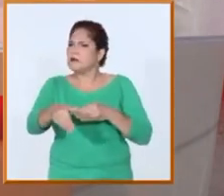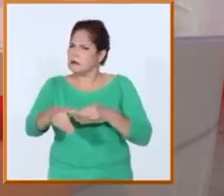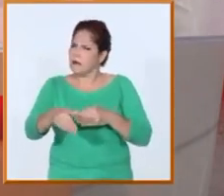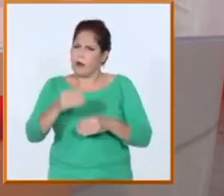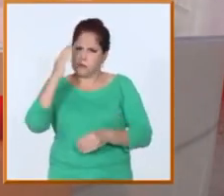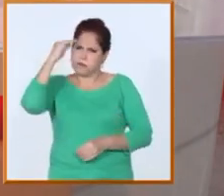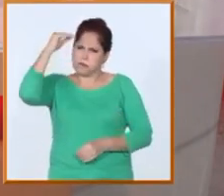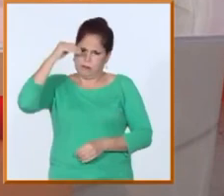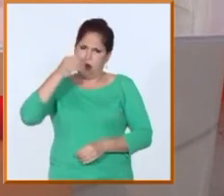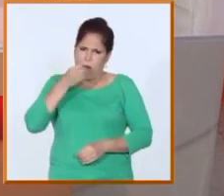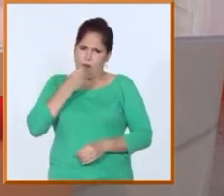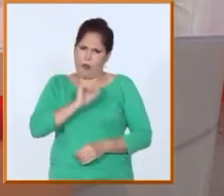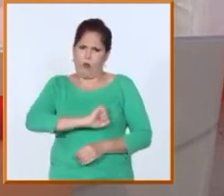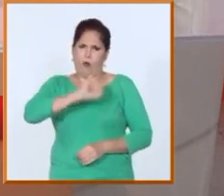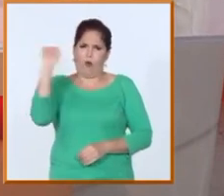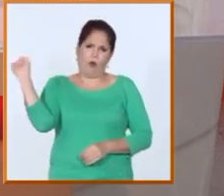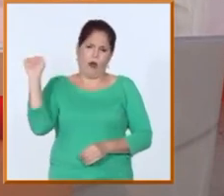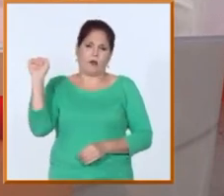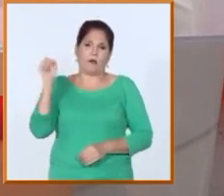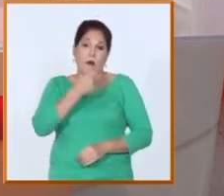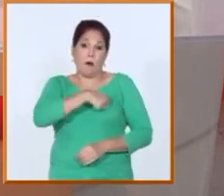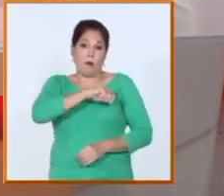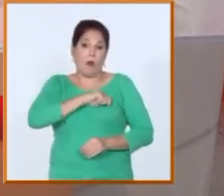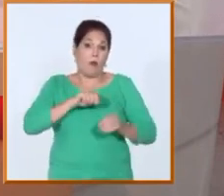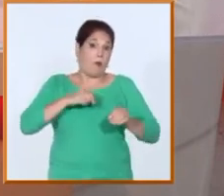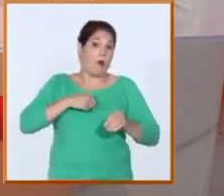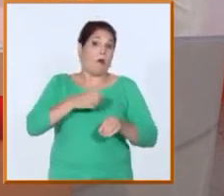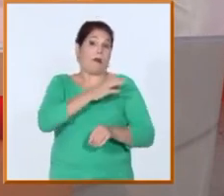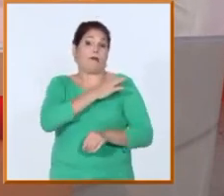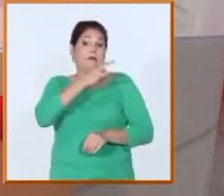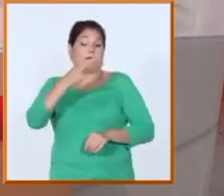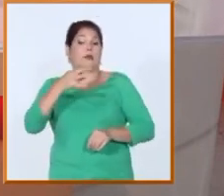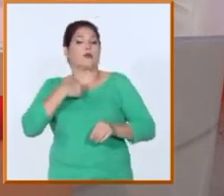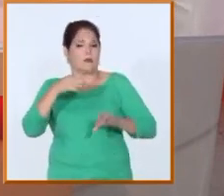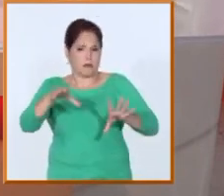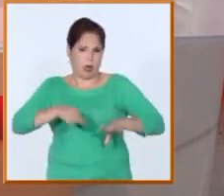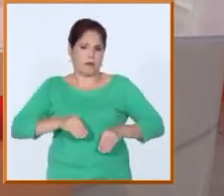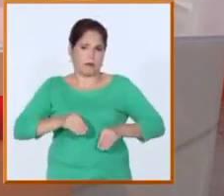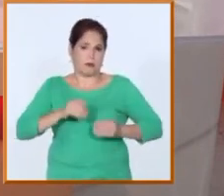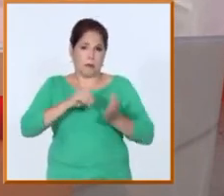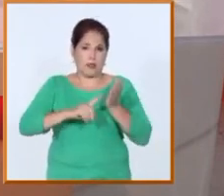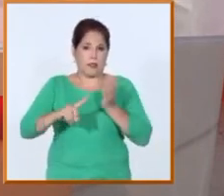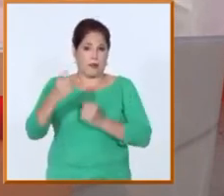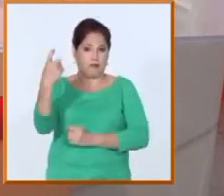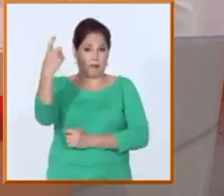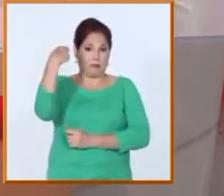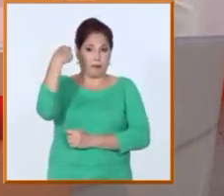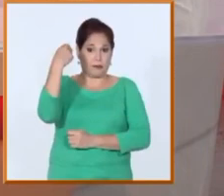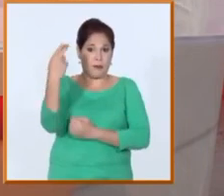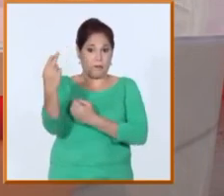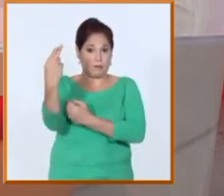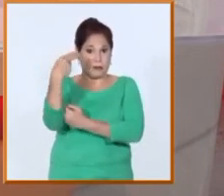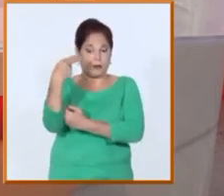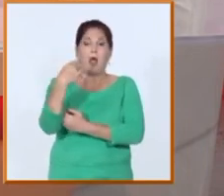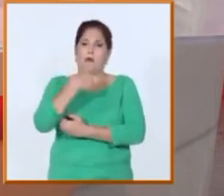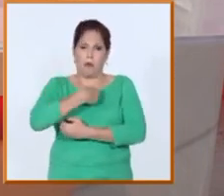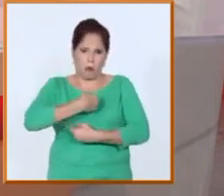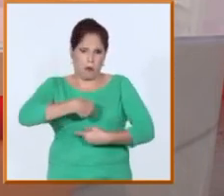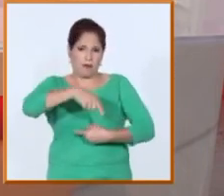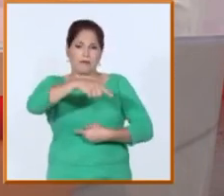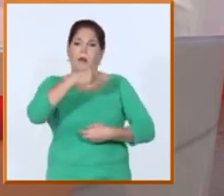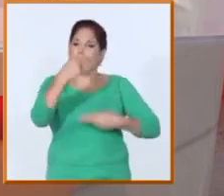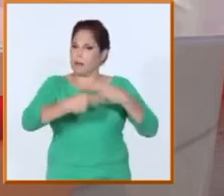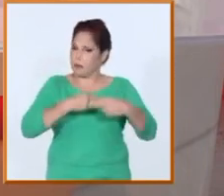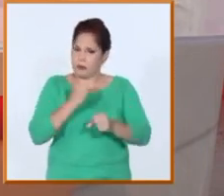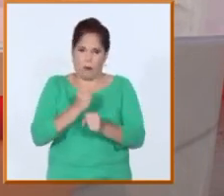convicción de que es un mandato del pueblo, un mandato de la Asamblea, un mandato del partido. Y te repito, vamos a hacer todo lo posible, todo lo